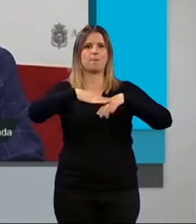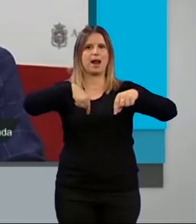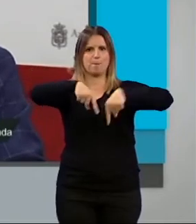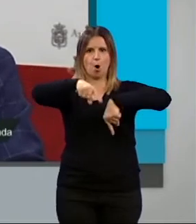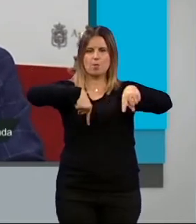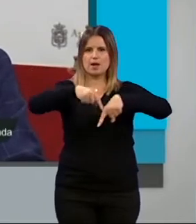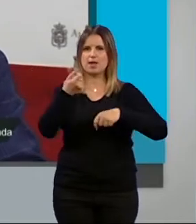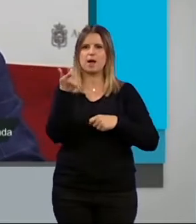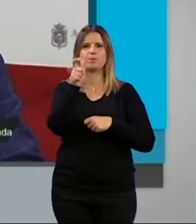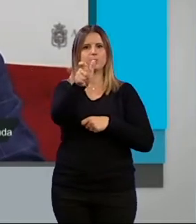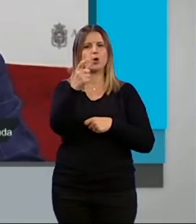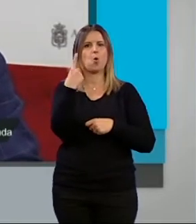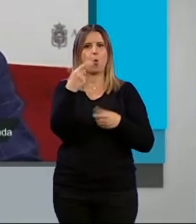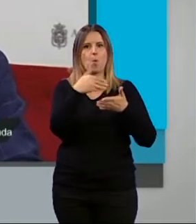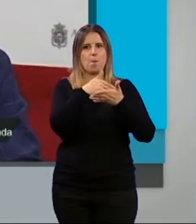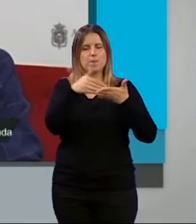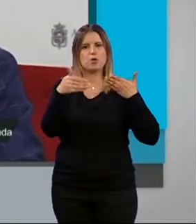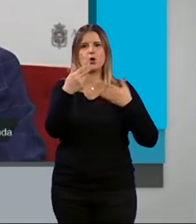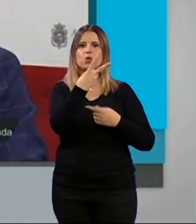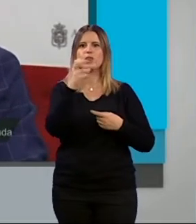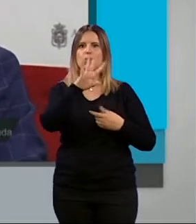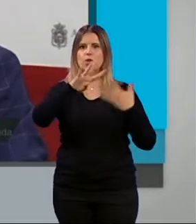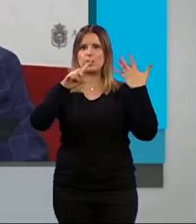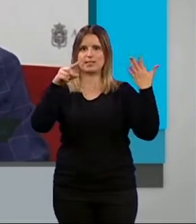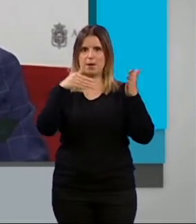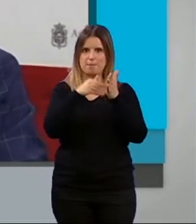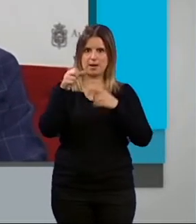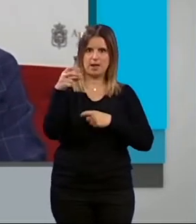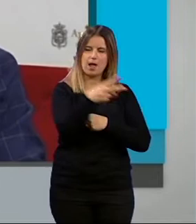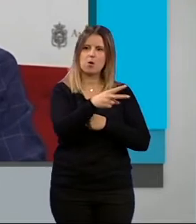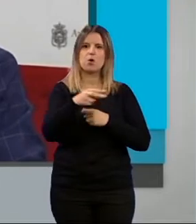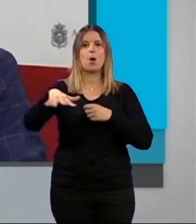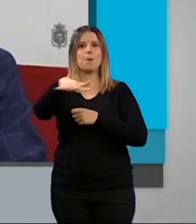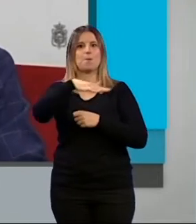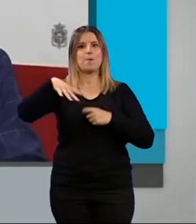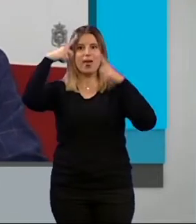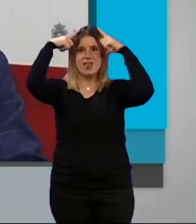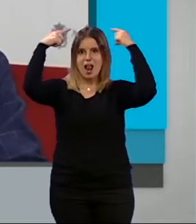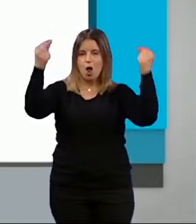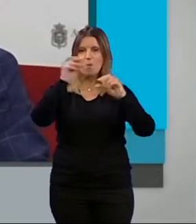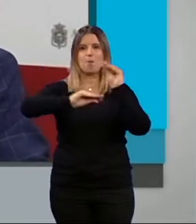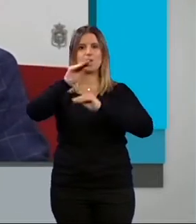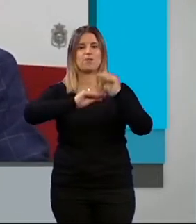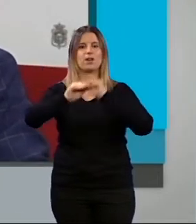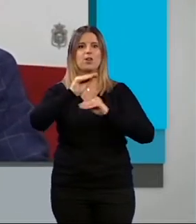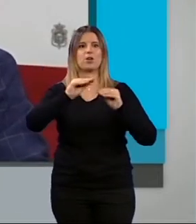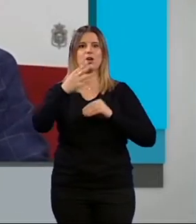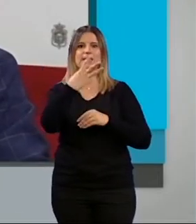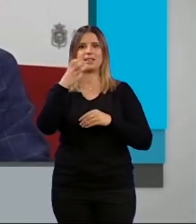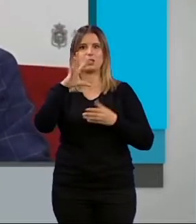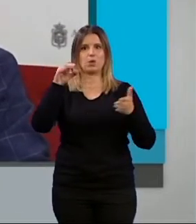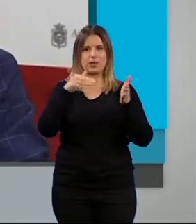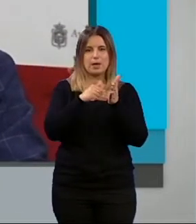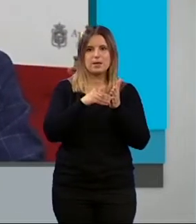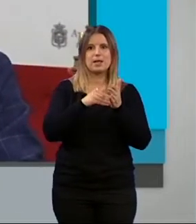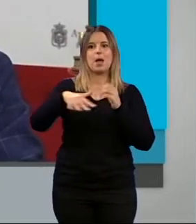un importe de 1.256.000 euros, la remodelación de la Plaza de los Lobos por 530.000 euros, la obra del Parque del Zairín